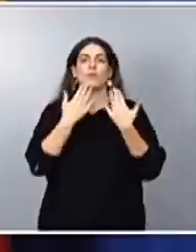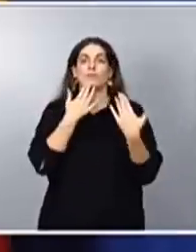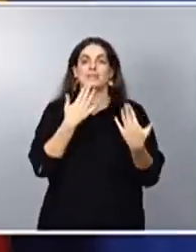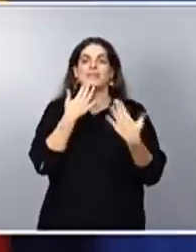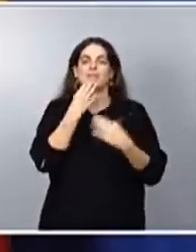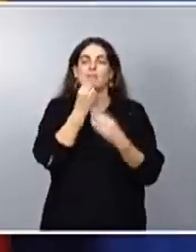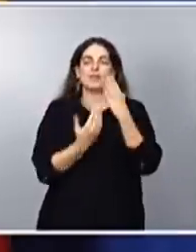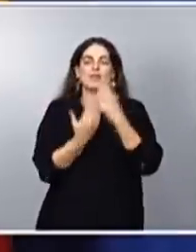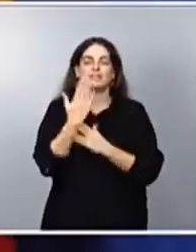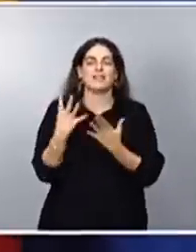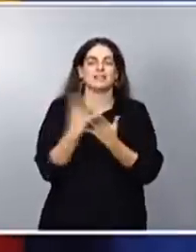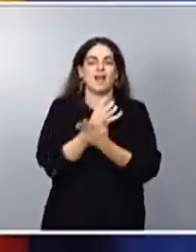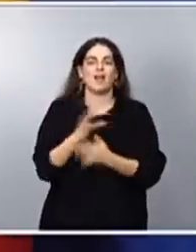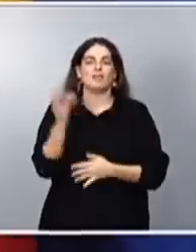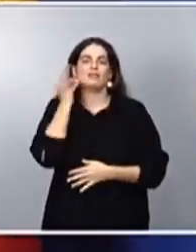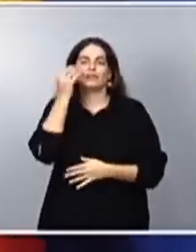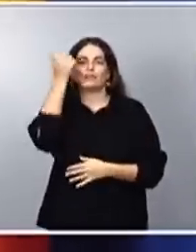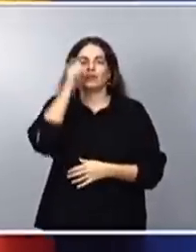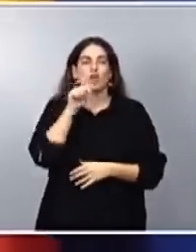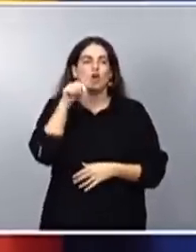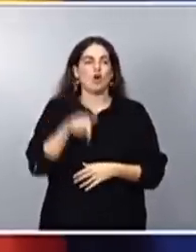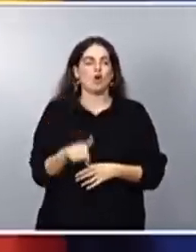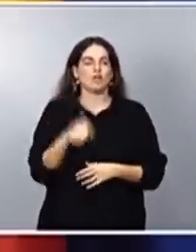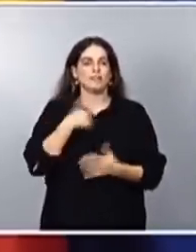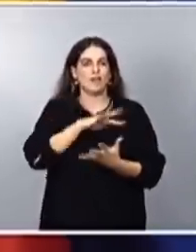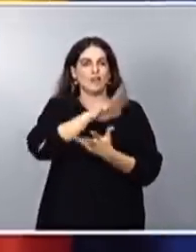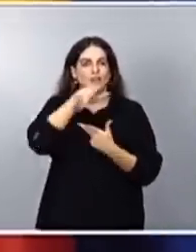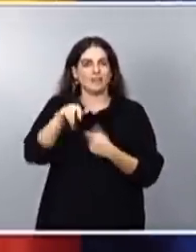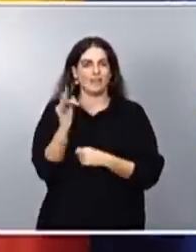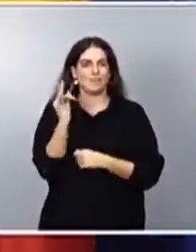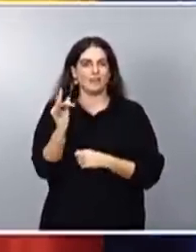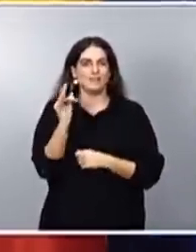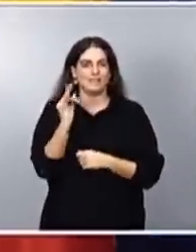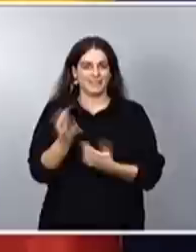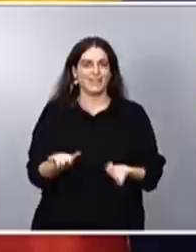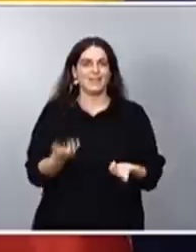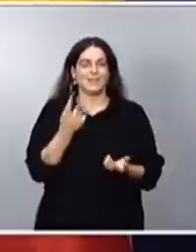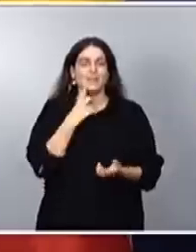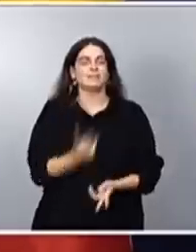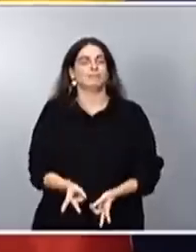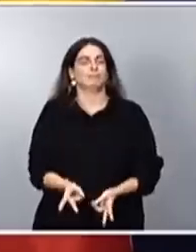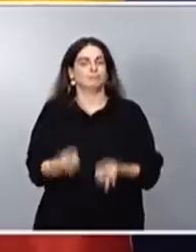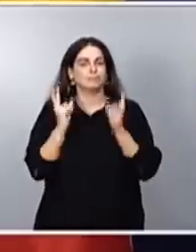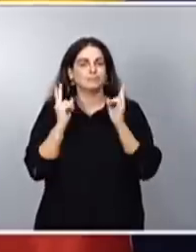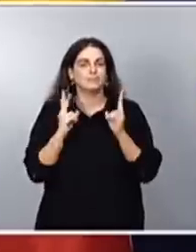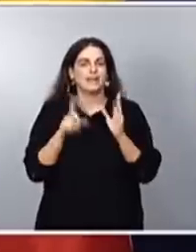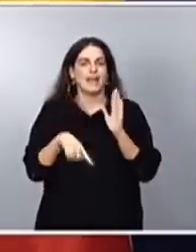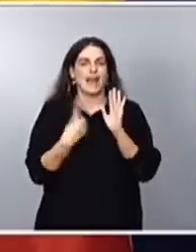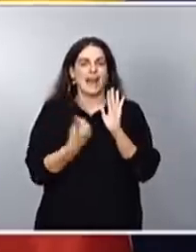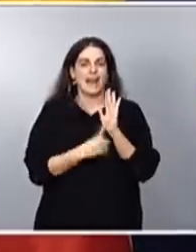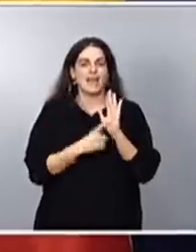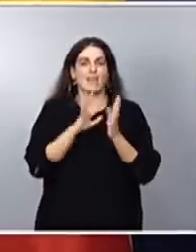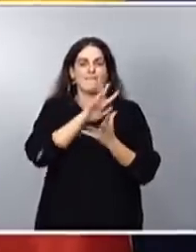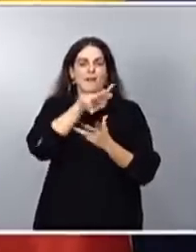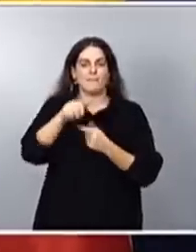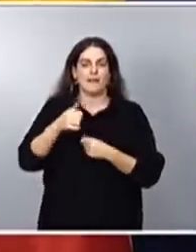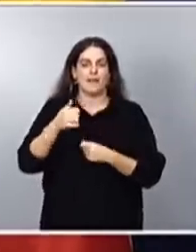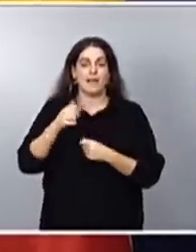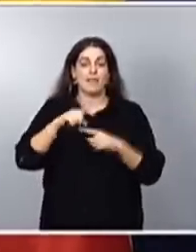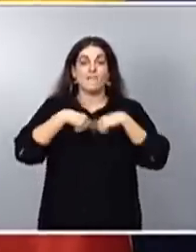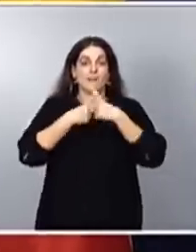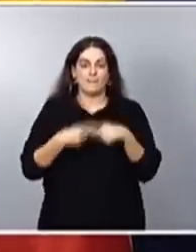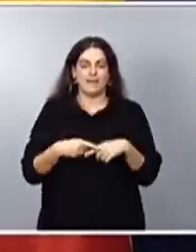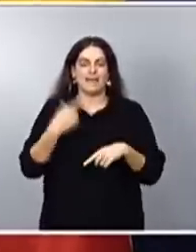Hoy tenemos una buena noticia y es que le damos luz verde a la ley de familias, que desde mi punto de vista es una de las leyes más